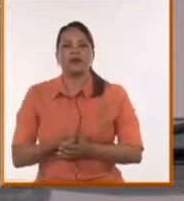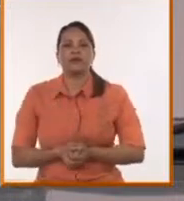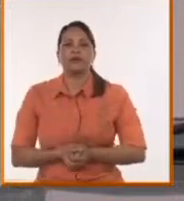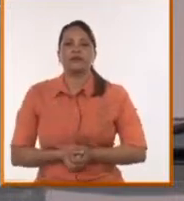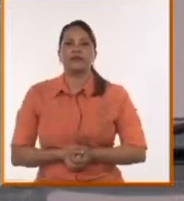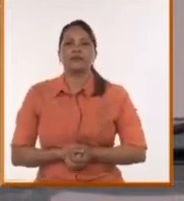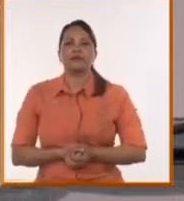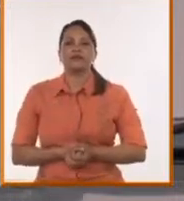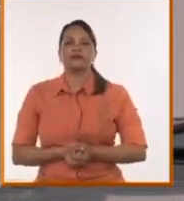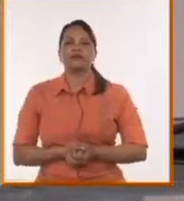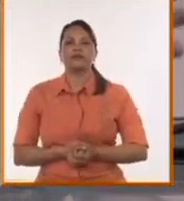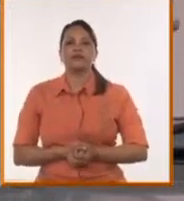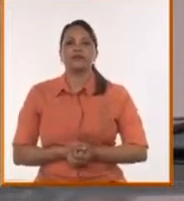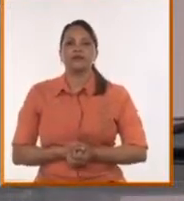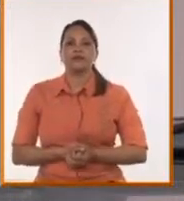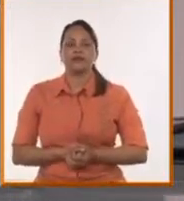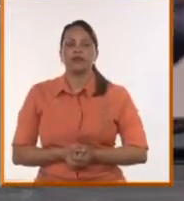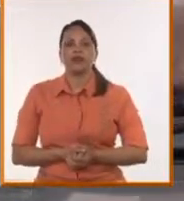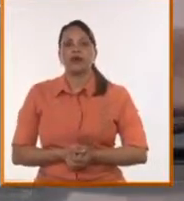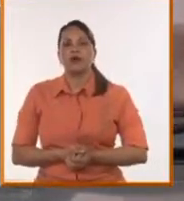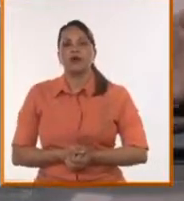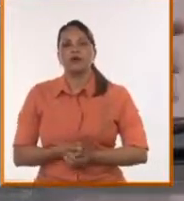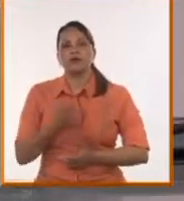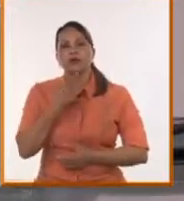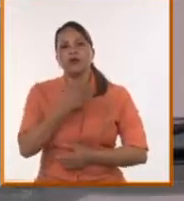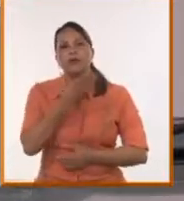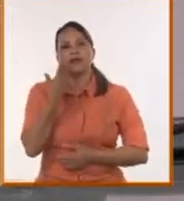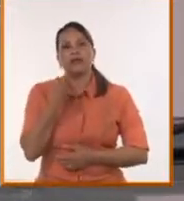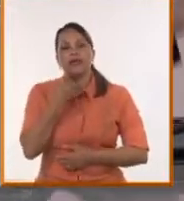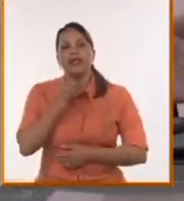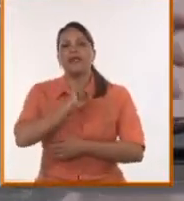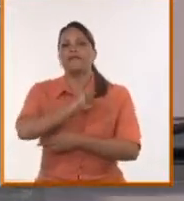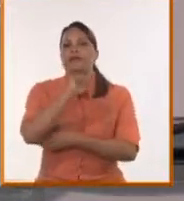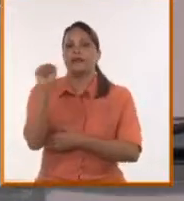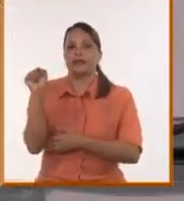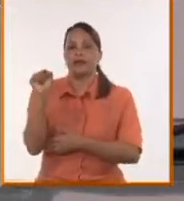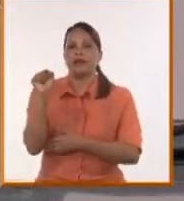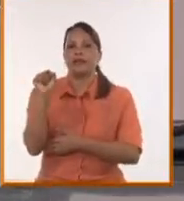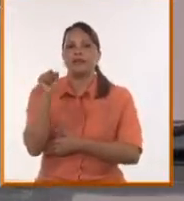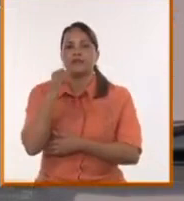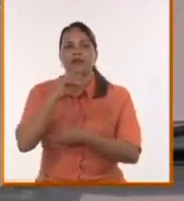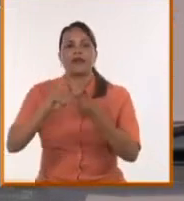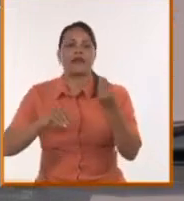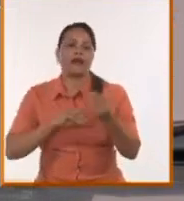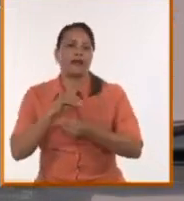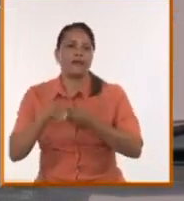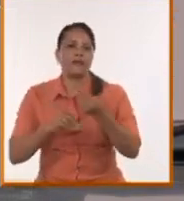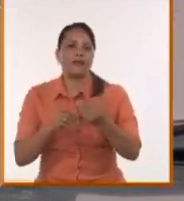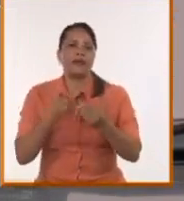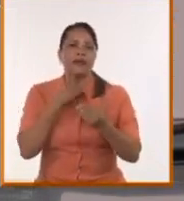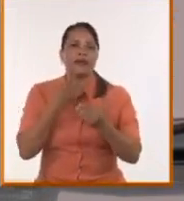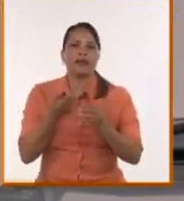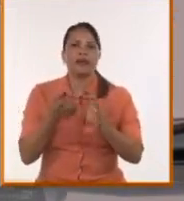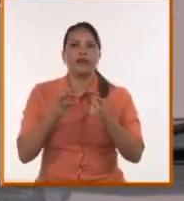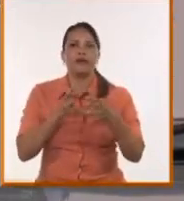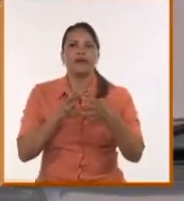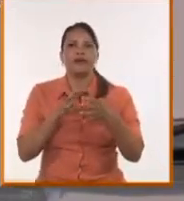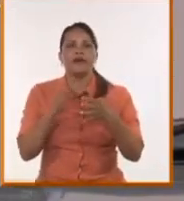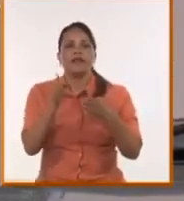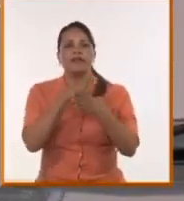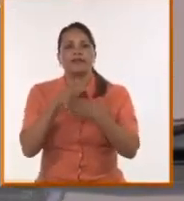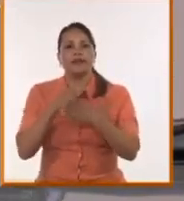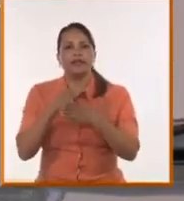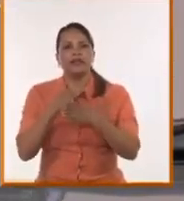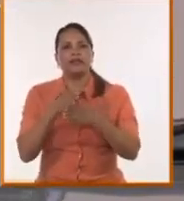no perder la hegemonía, no cambiar de un mundo hegemónico a un mundo multilateral,